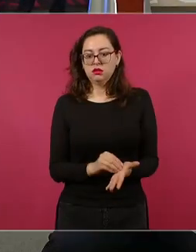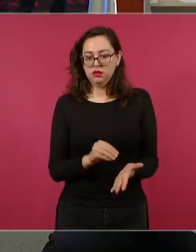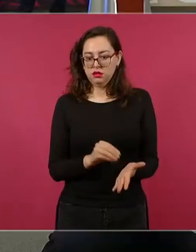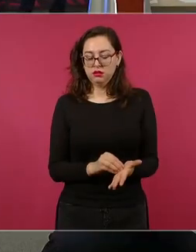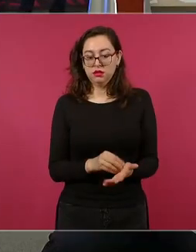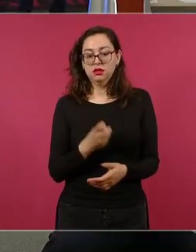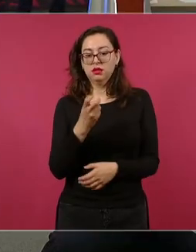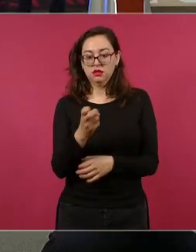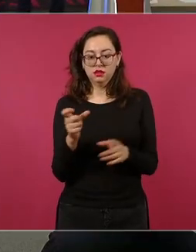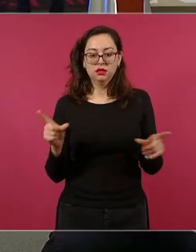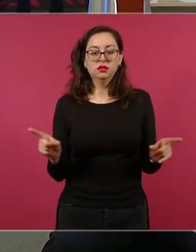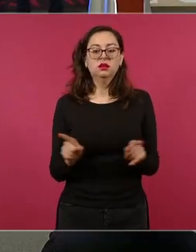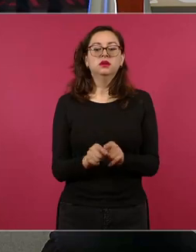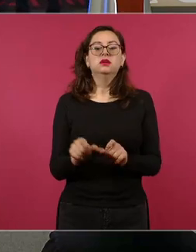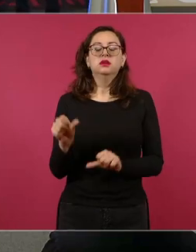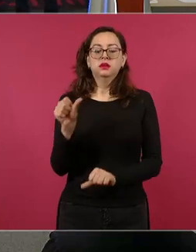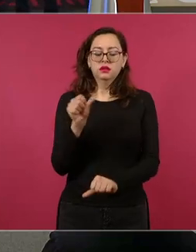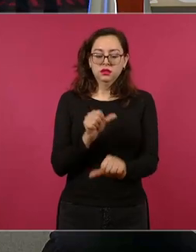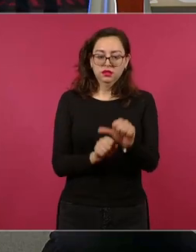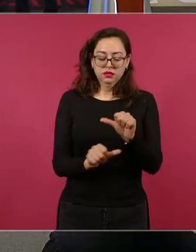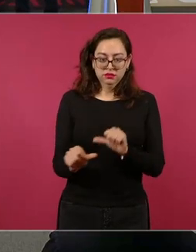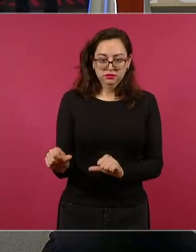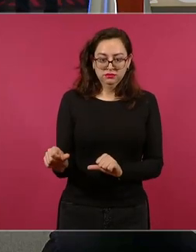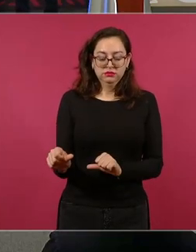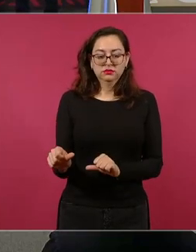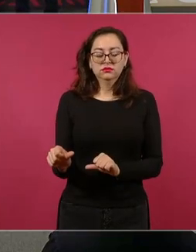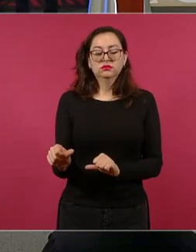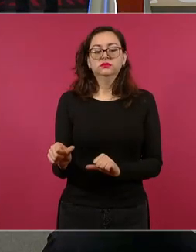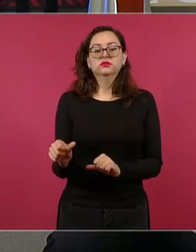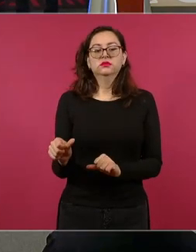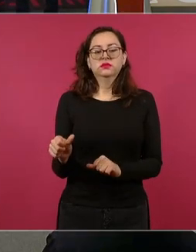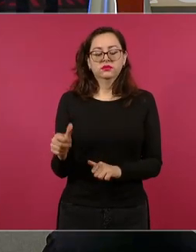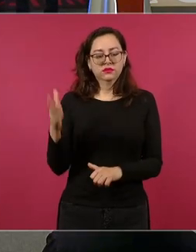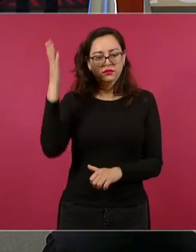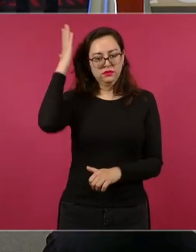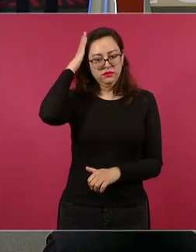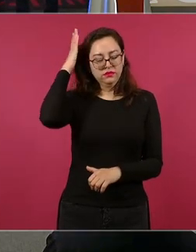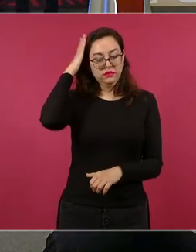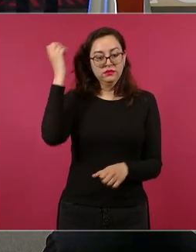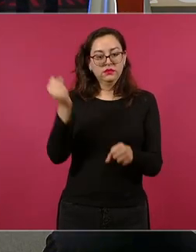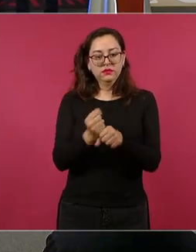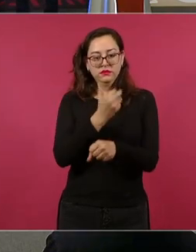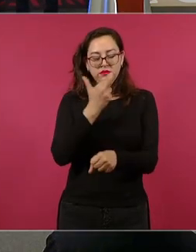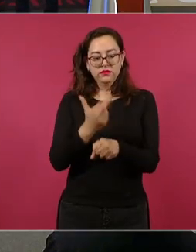presidente? Me permito ceder el micrófono a mi almirante secretario.